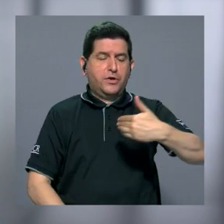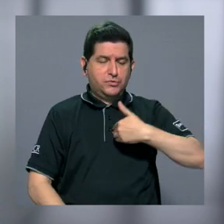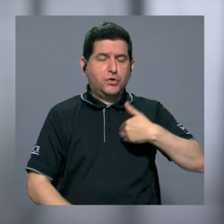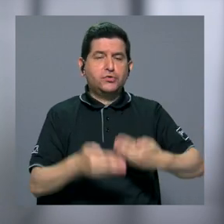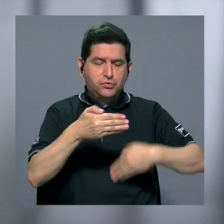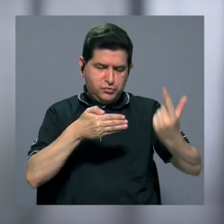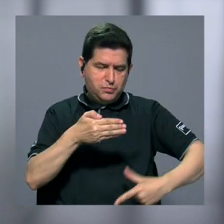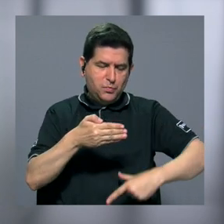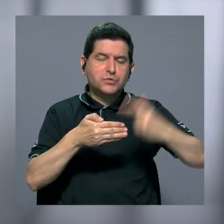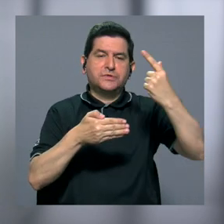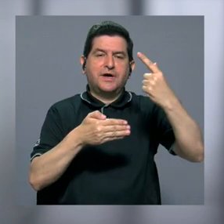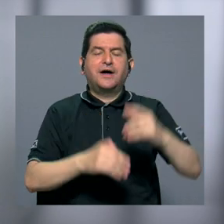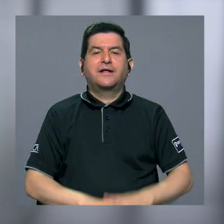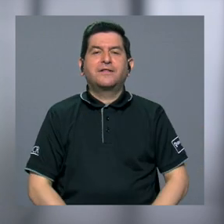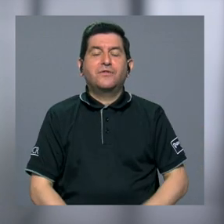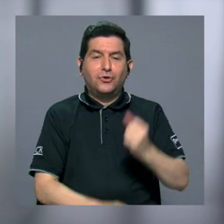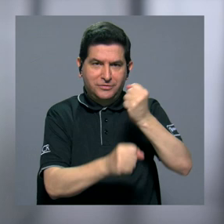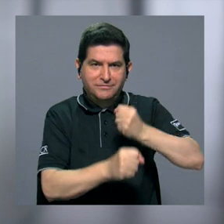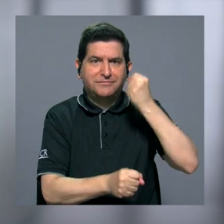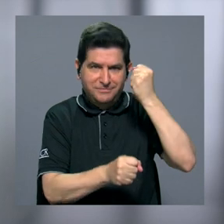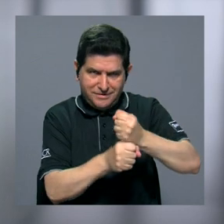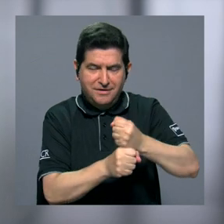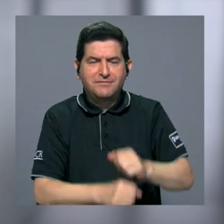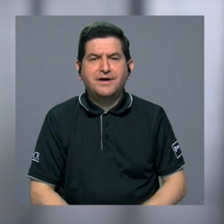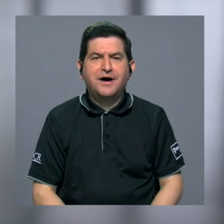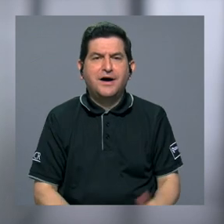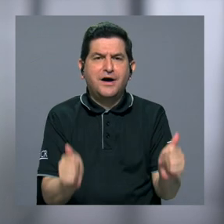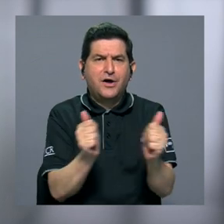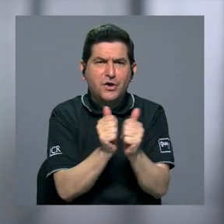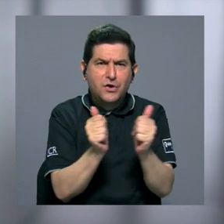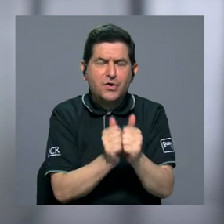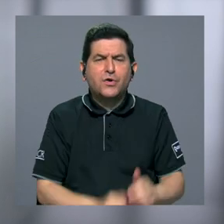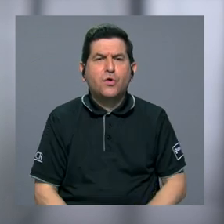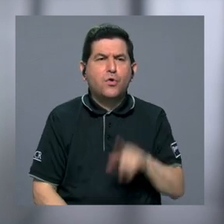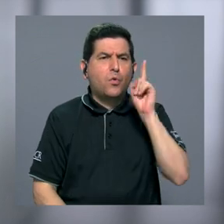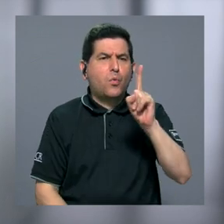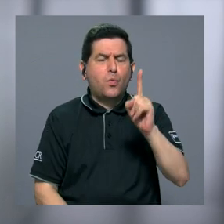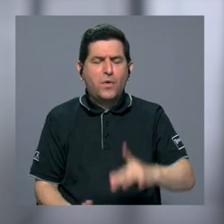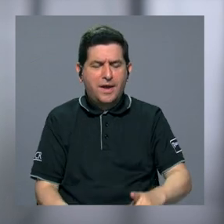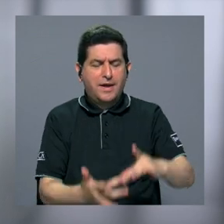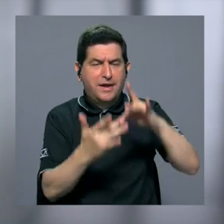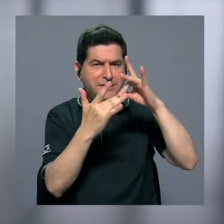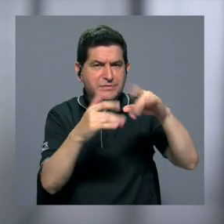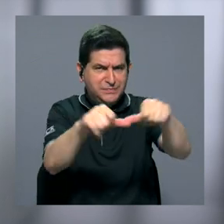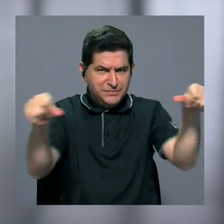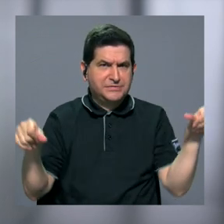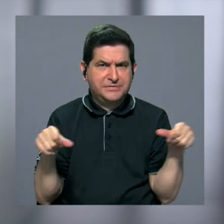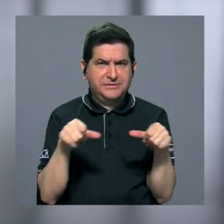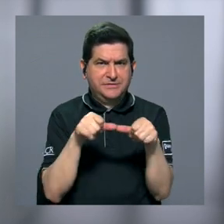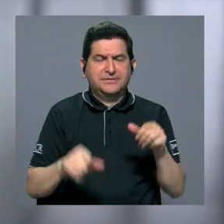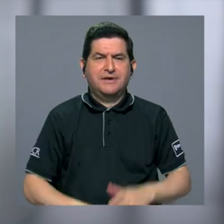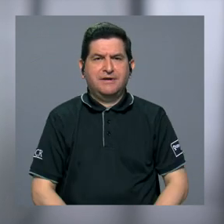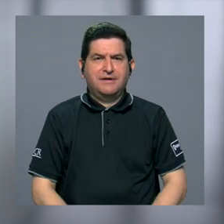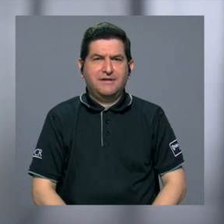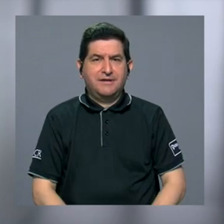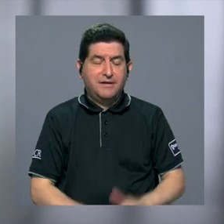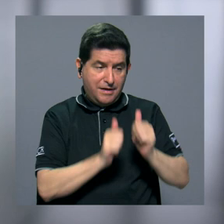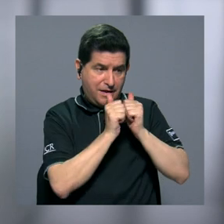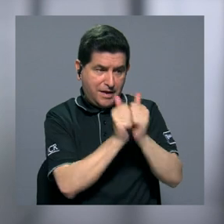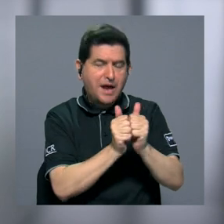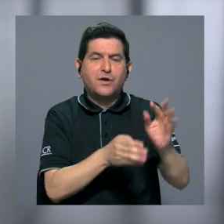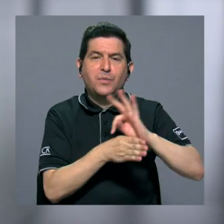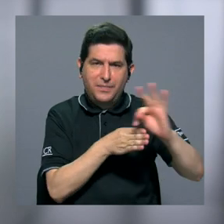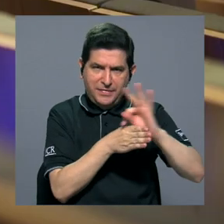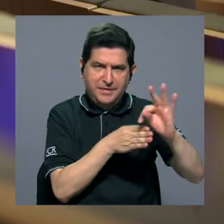de trabajar con una especialidad en acompañamiento